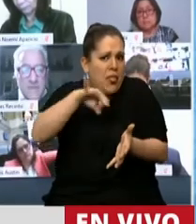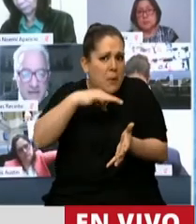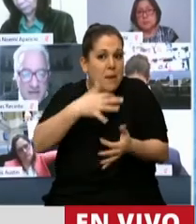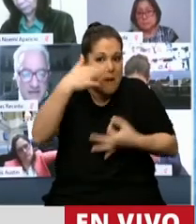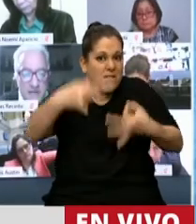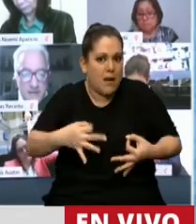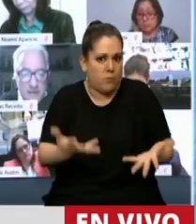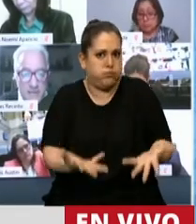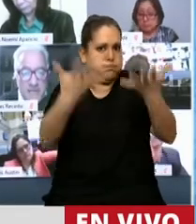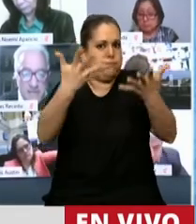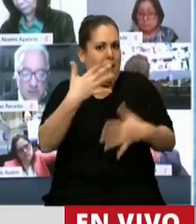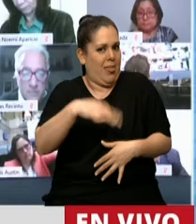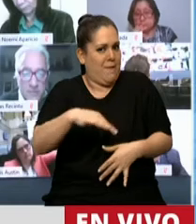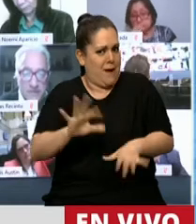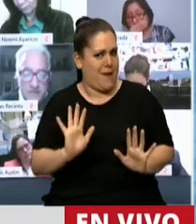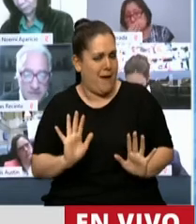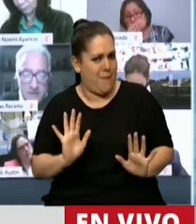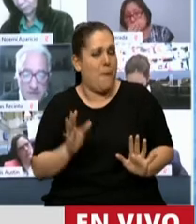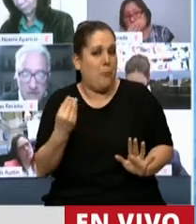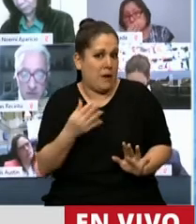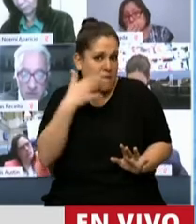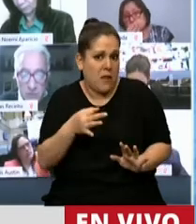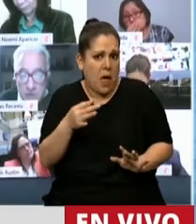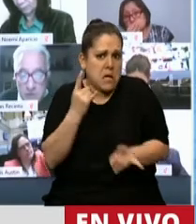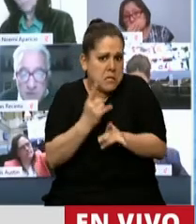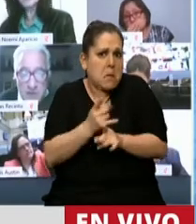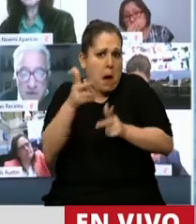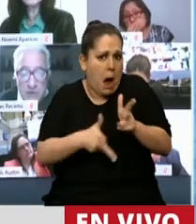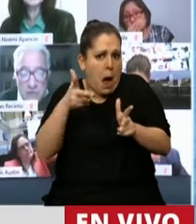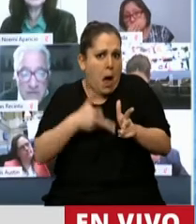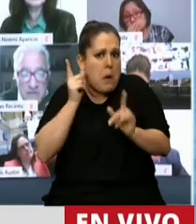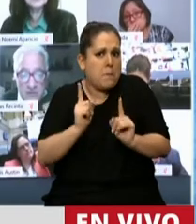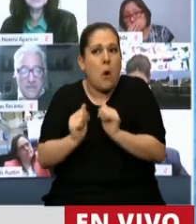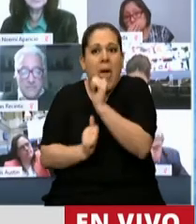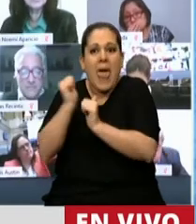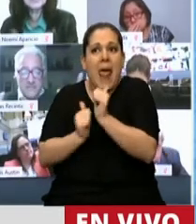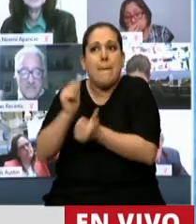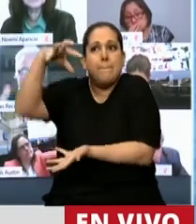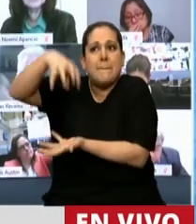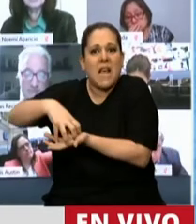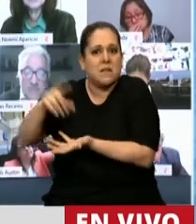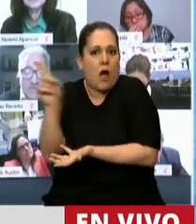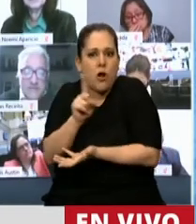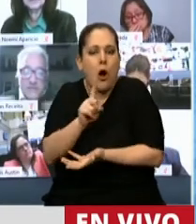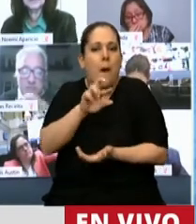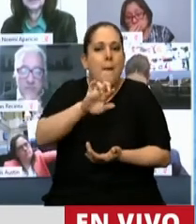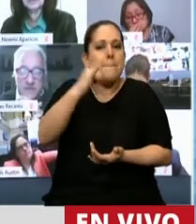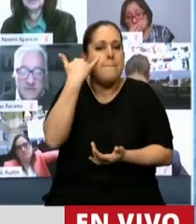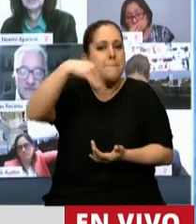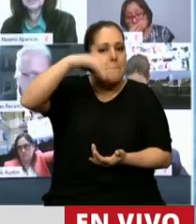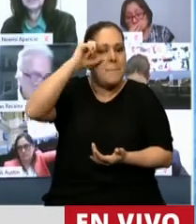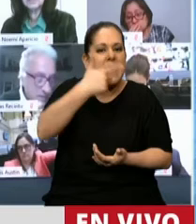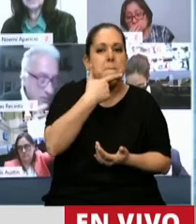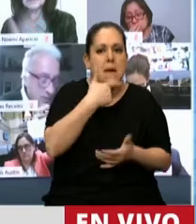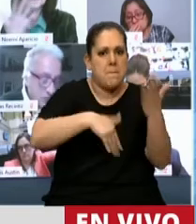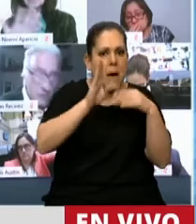PyMEs y Micropymes. ¿No es cierto? Porque no se habla de otra cosa, acá no se habla de empresas, se habla de PyMEs y Micropymes. Bueno, señor